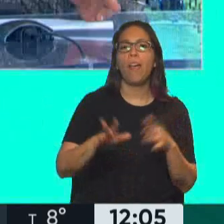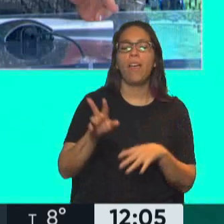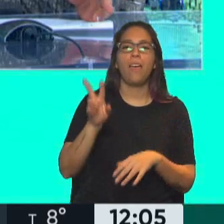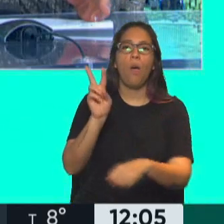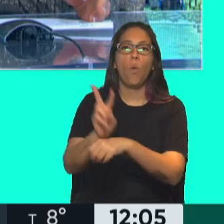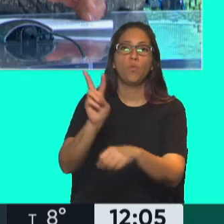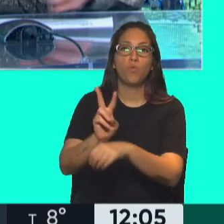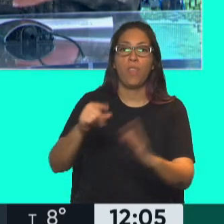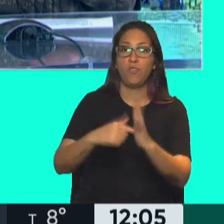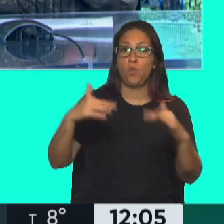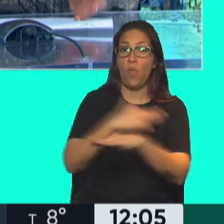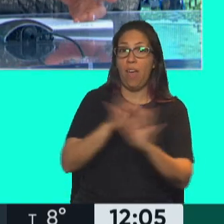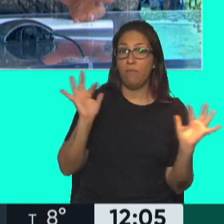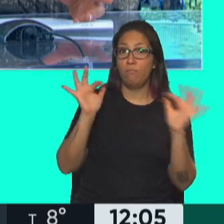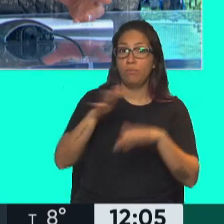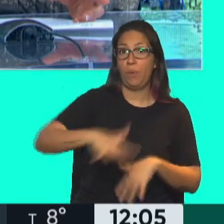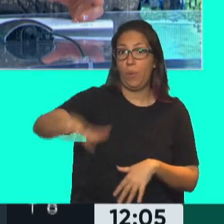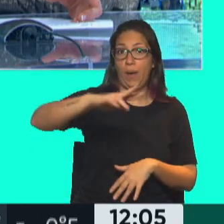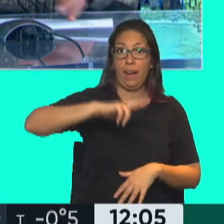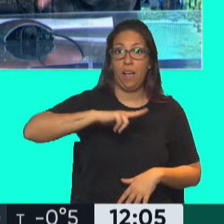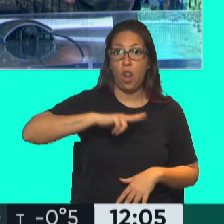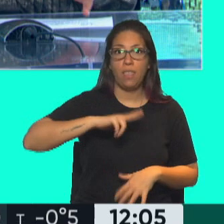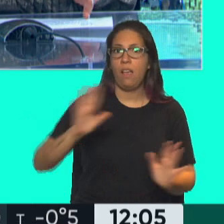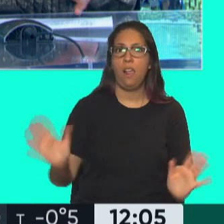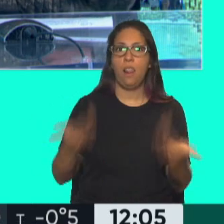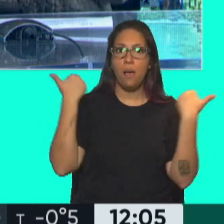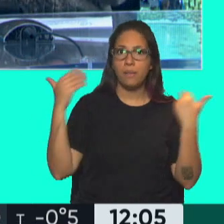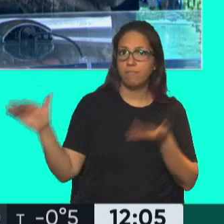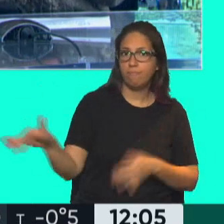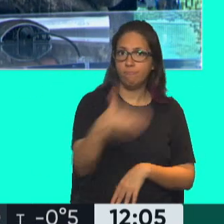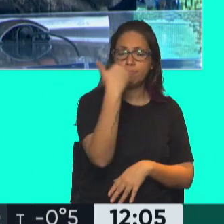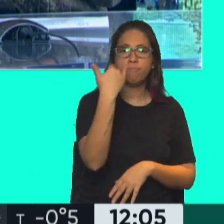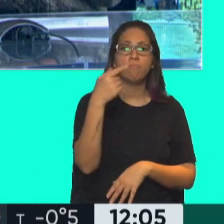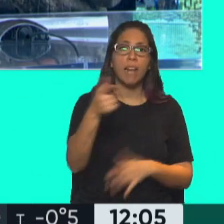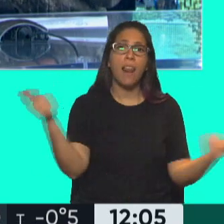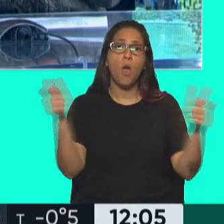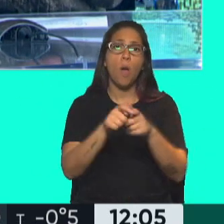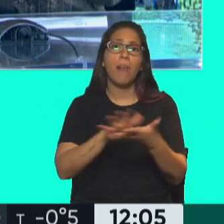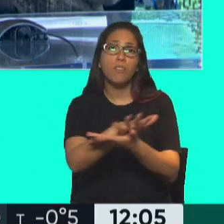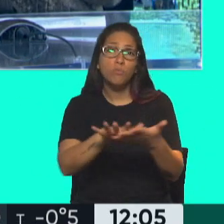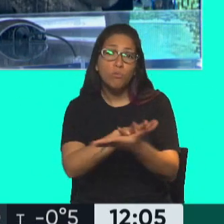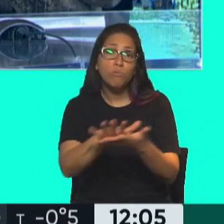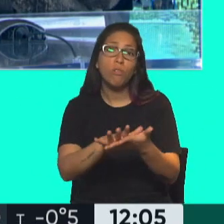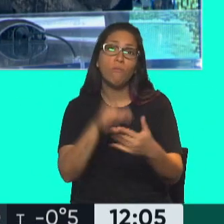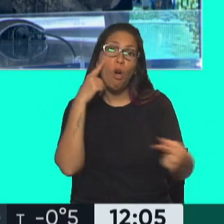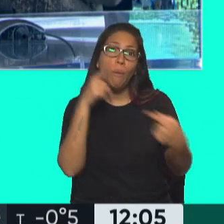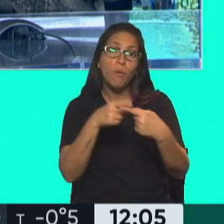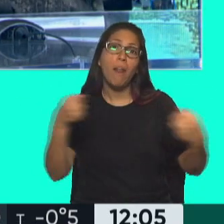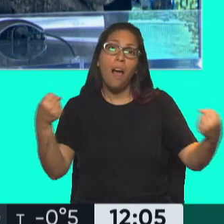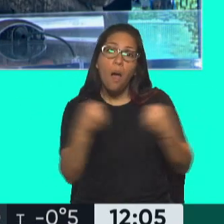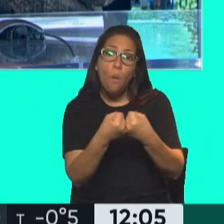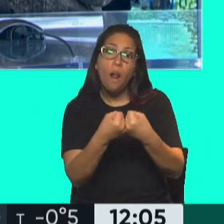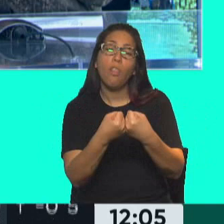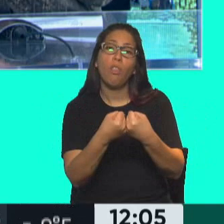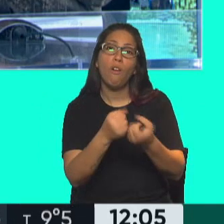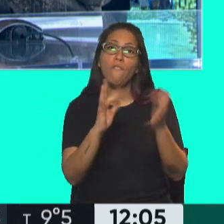de la policía de la Ciudad de Buenos Aires en el barrio porteño de Recoleta. Esta audiencia de conciliación que lo que trataba era precisamente de tratar de llegar a un acuerdo entre